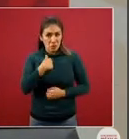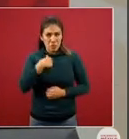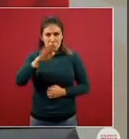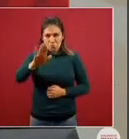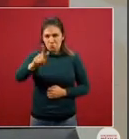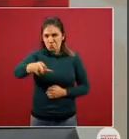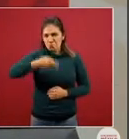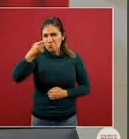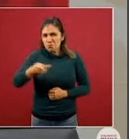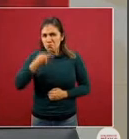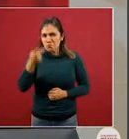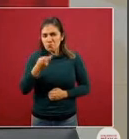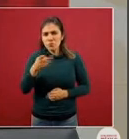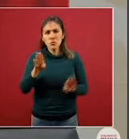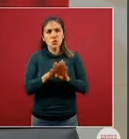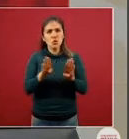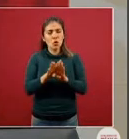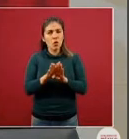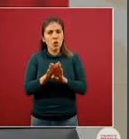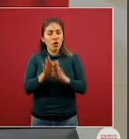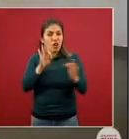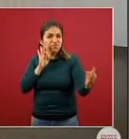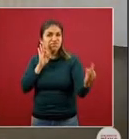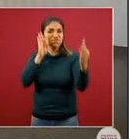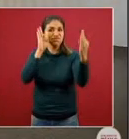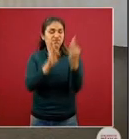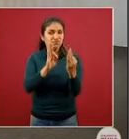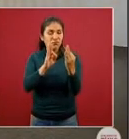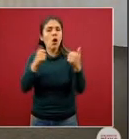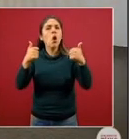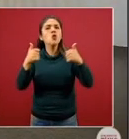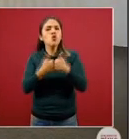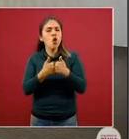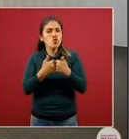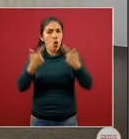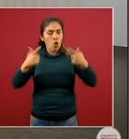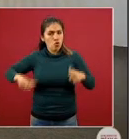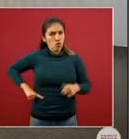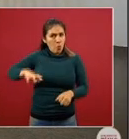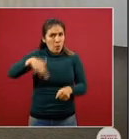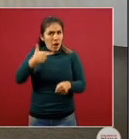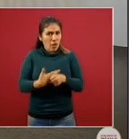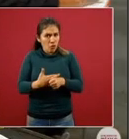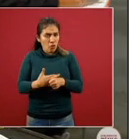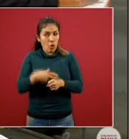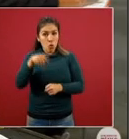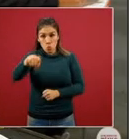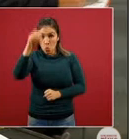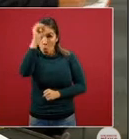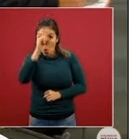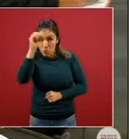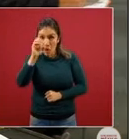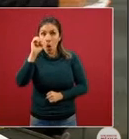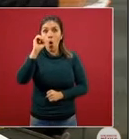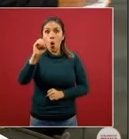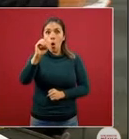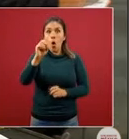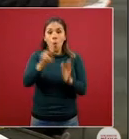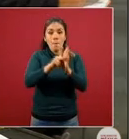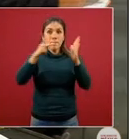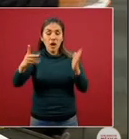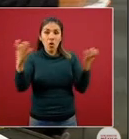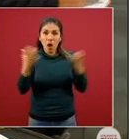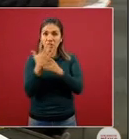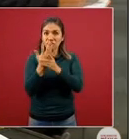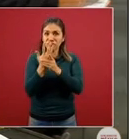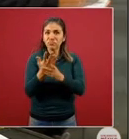si cuando usted habla de confrontación con los gobernadores es opinión suya o del editor de su periódico